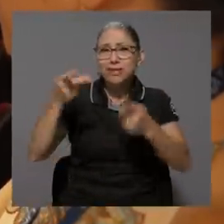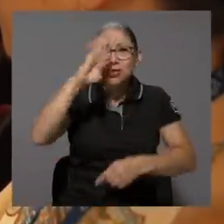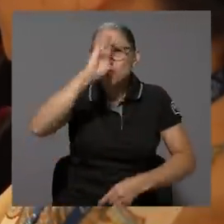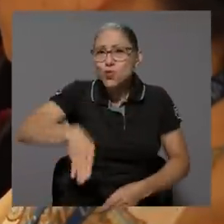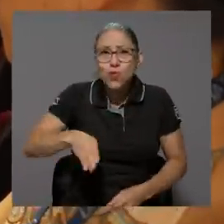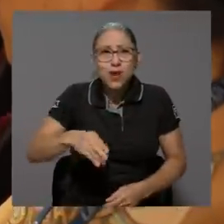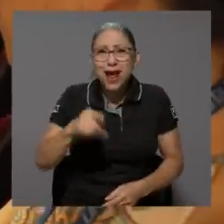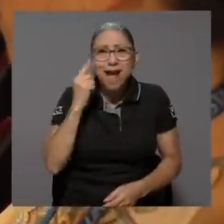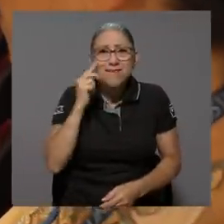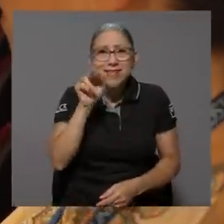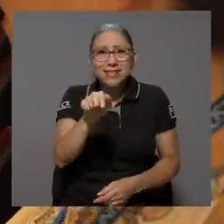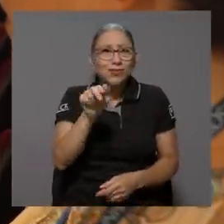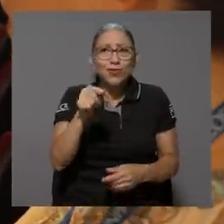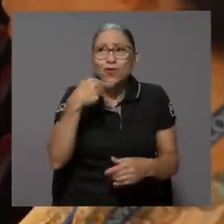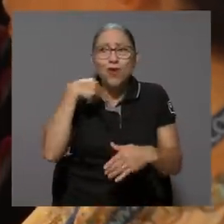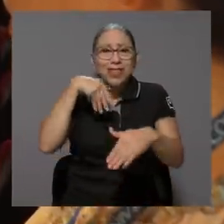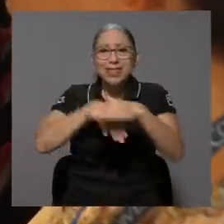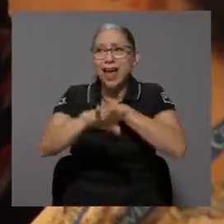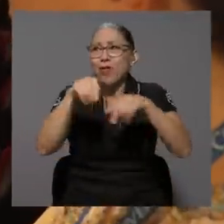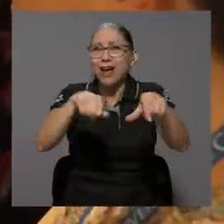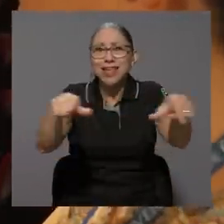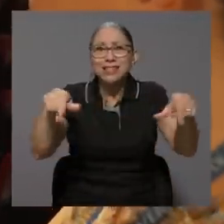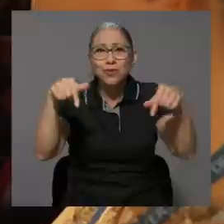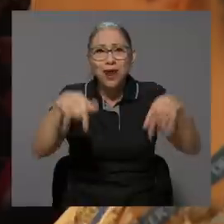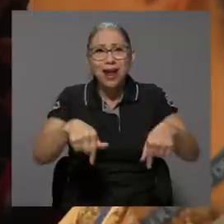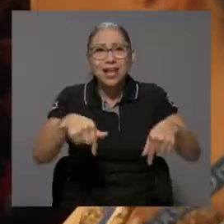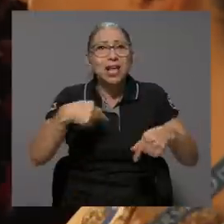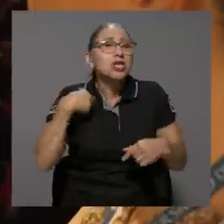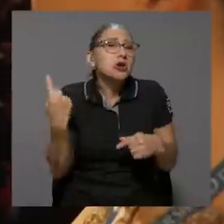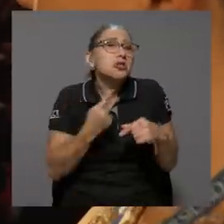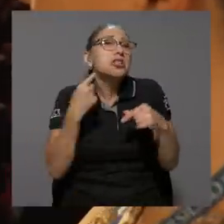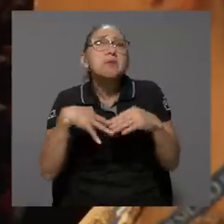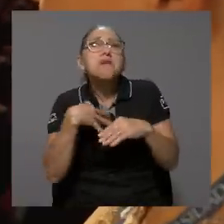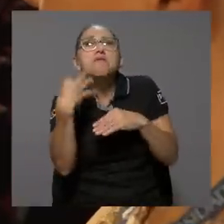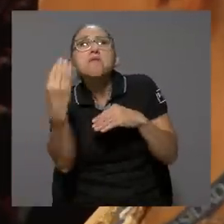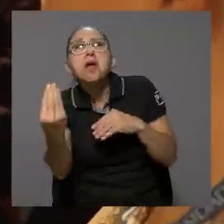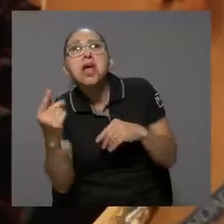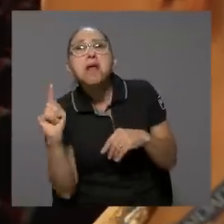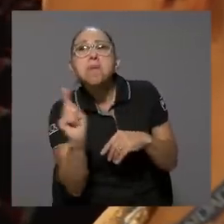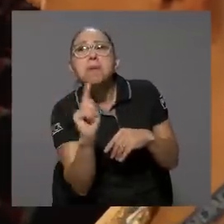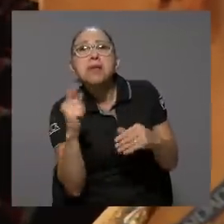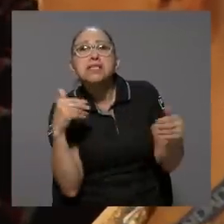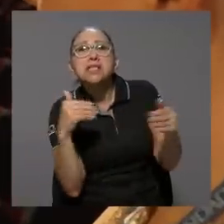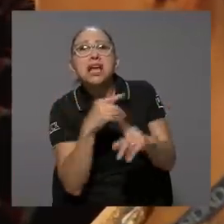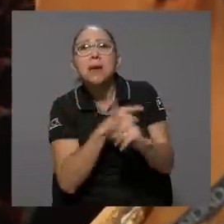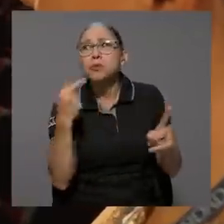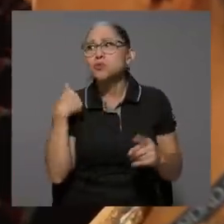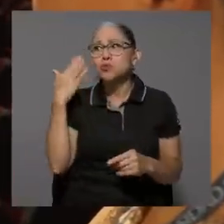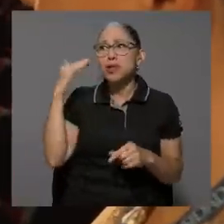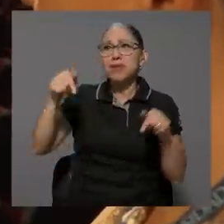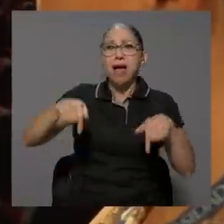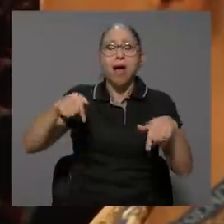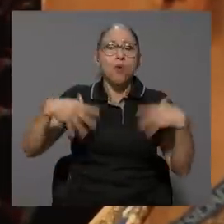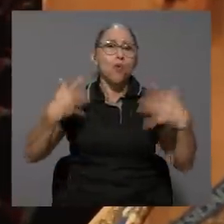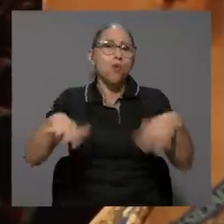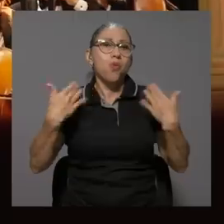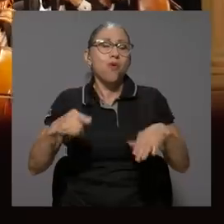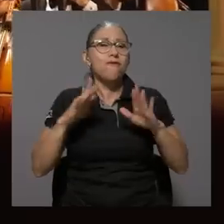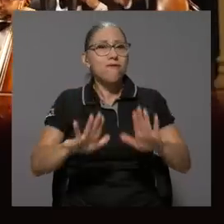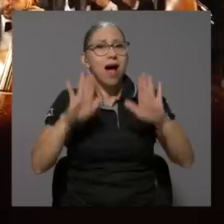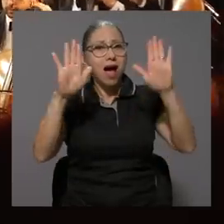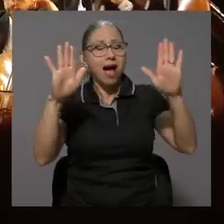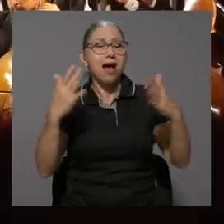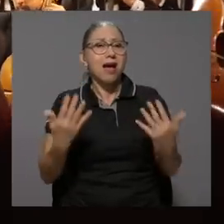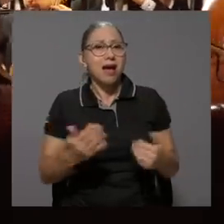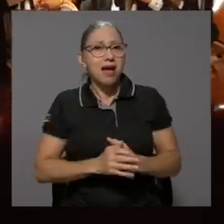podido ir a este lugar, siempre anduve a los alrededores y nunca pensé que había un lugar tan hermoso. Para mí